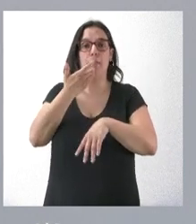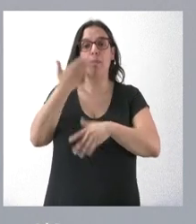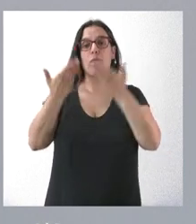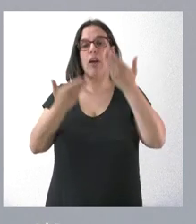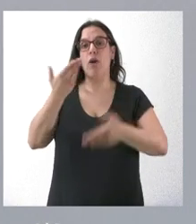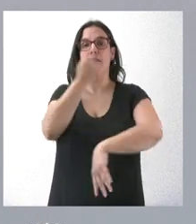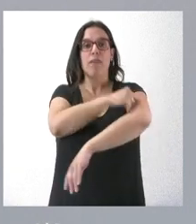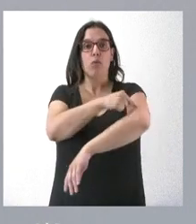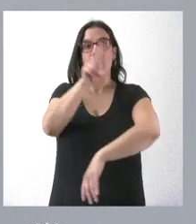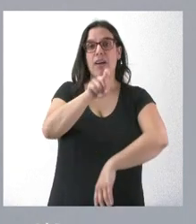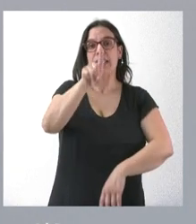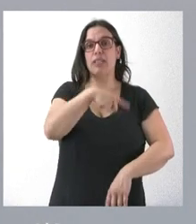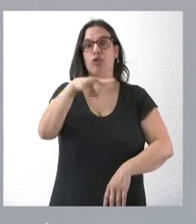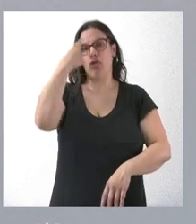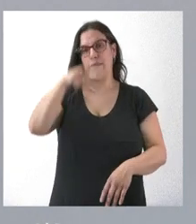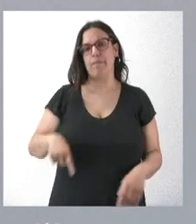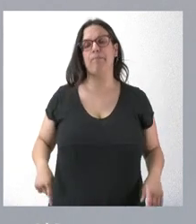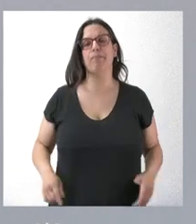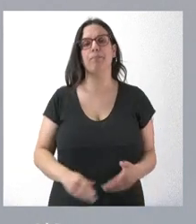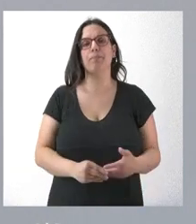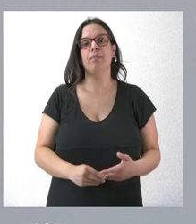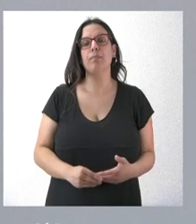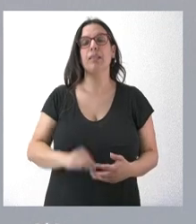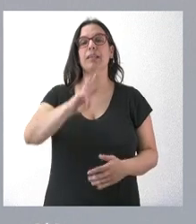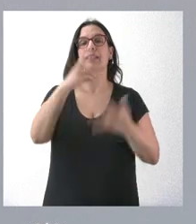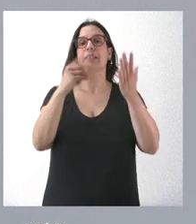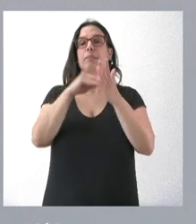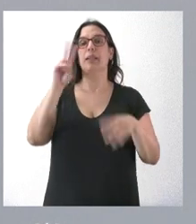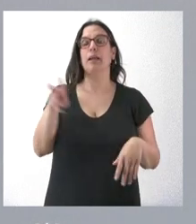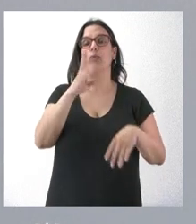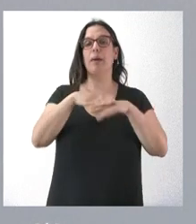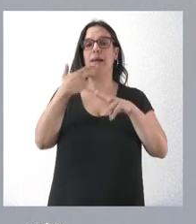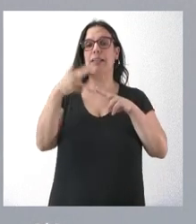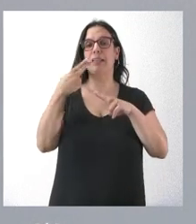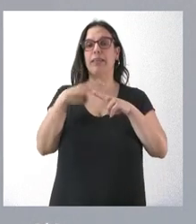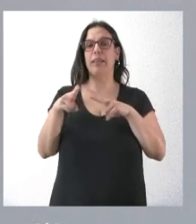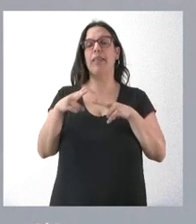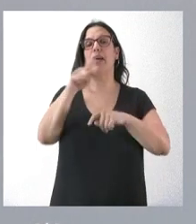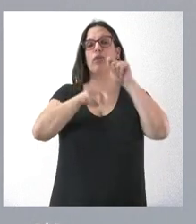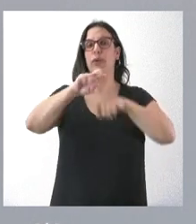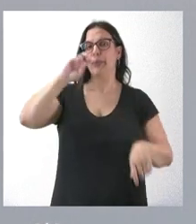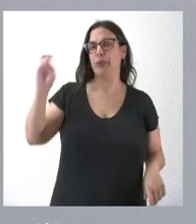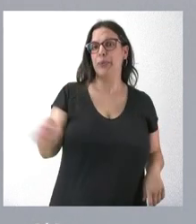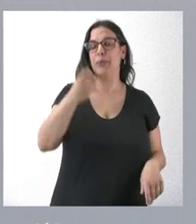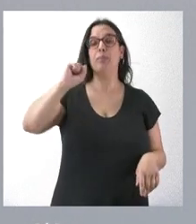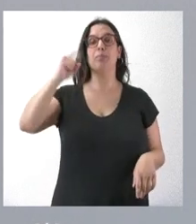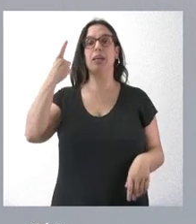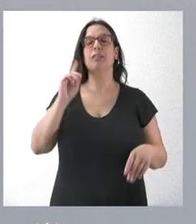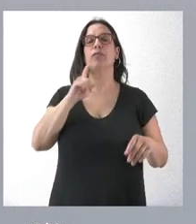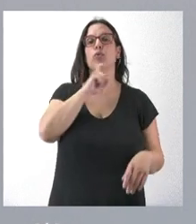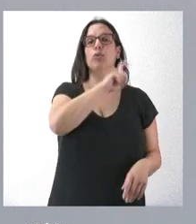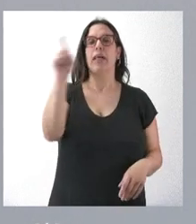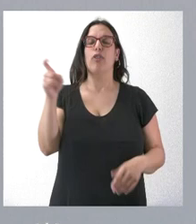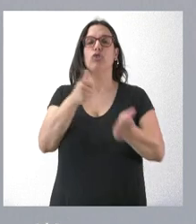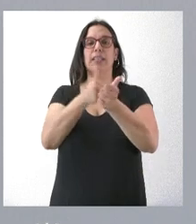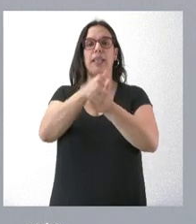eficacia de la vacuna estacional. 37.000 euros para actividades de diversas asociaciones, fundamentalmente para la Fundación Secretaria de